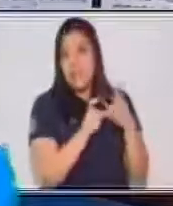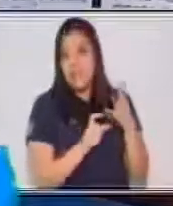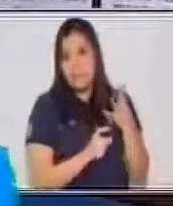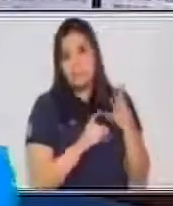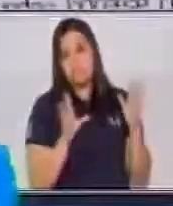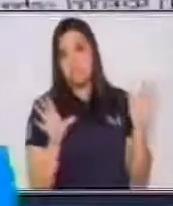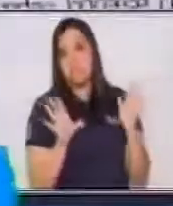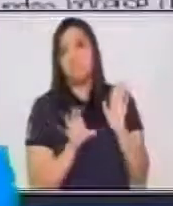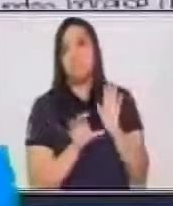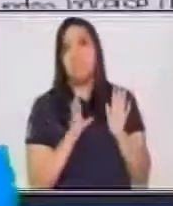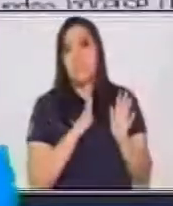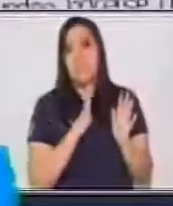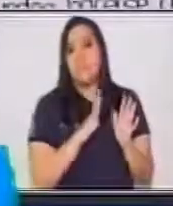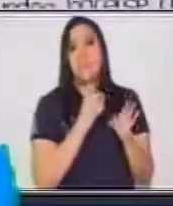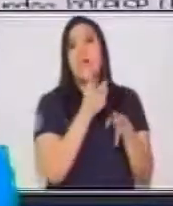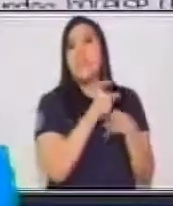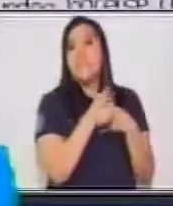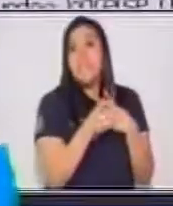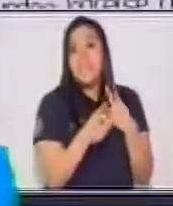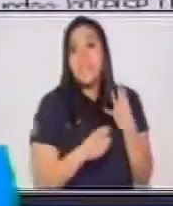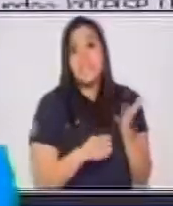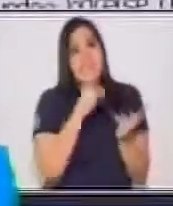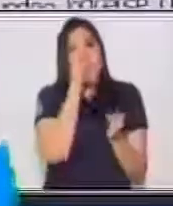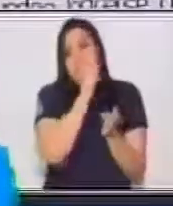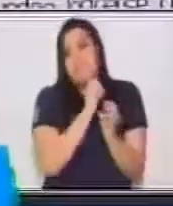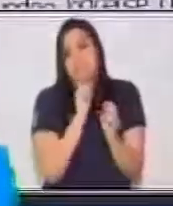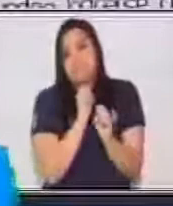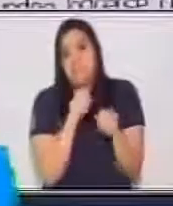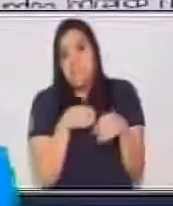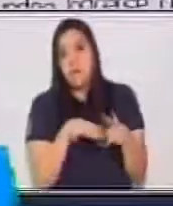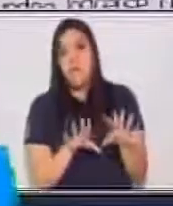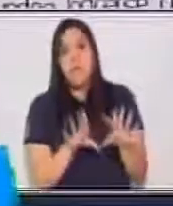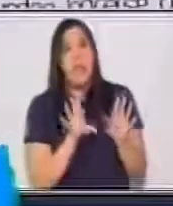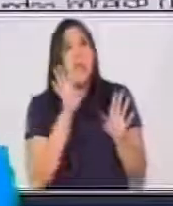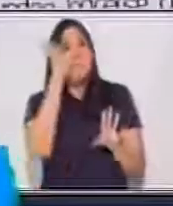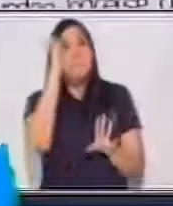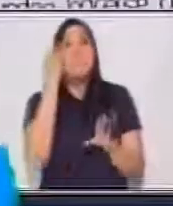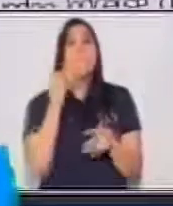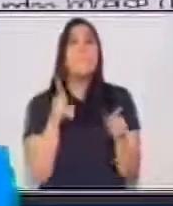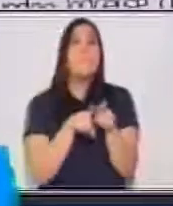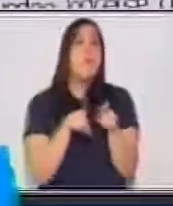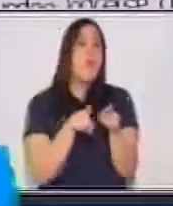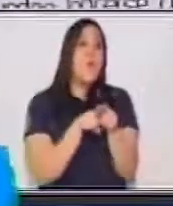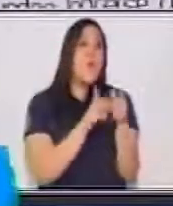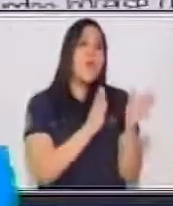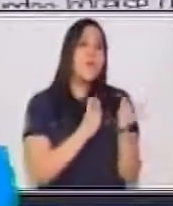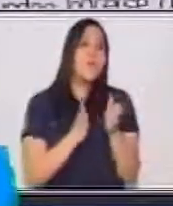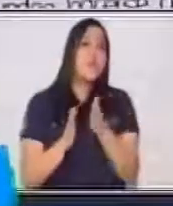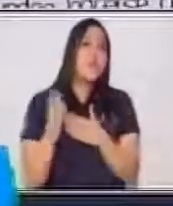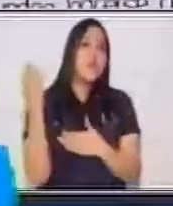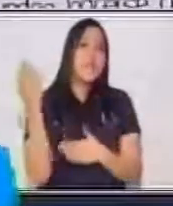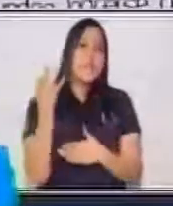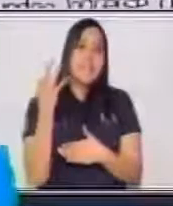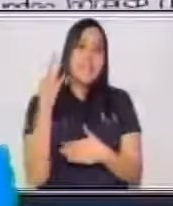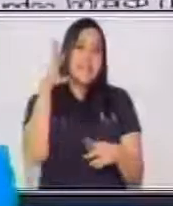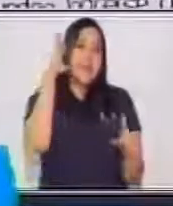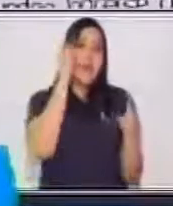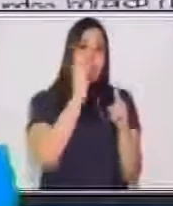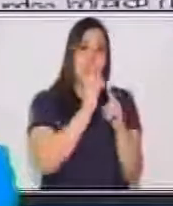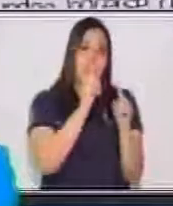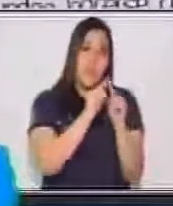Las características, pues, no se pierden, van a tener la misma estructura los tres, pero el objetivo va a ser distinto.